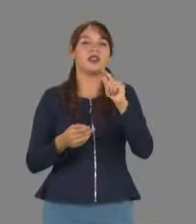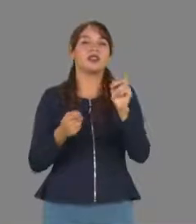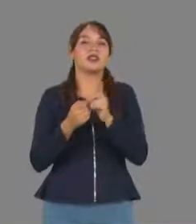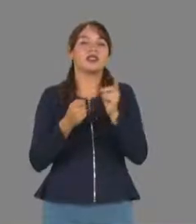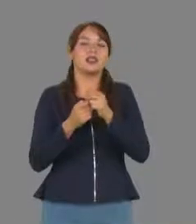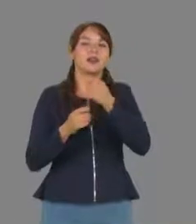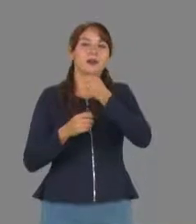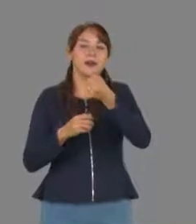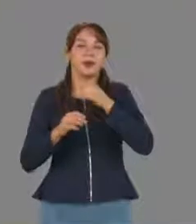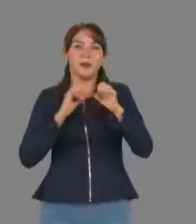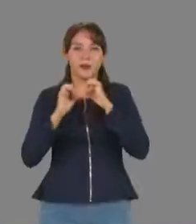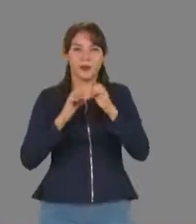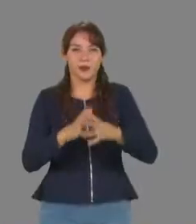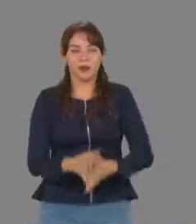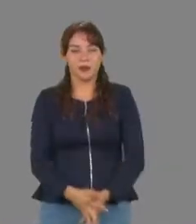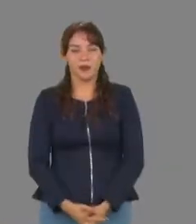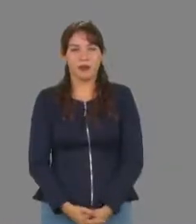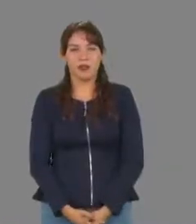periodismo científico.